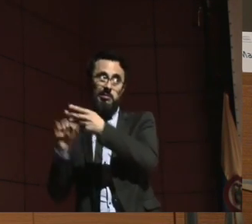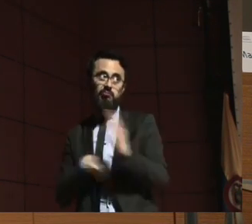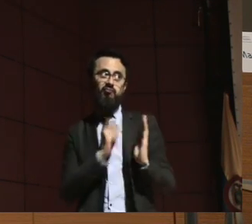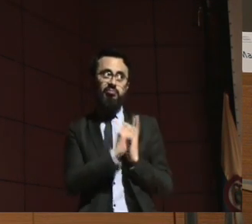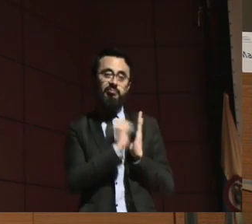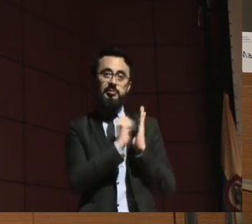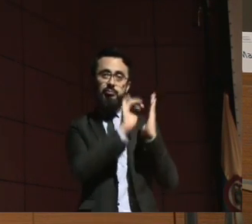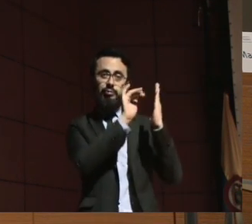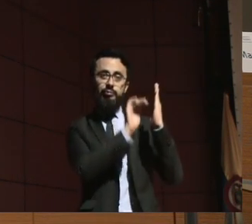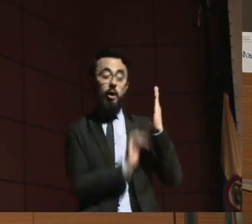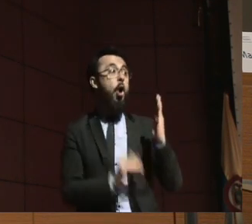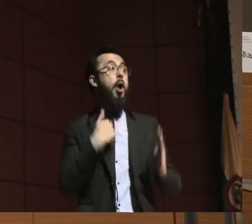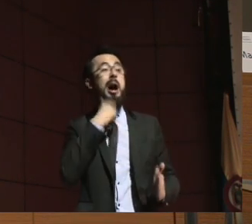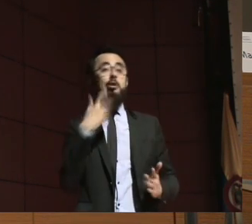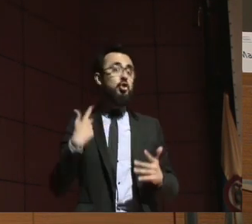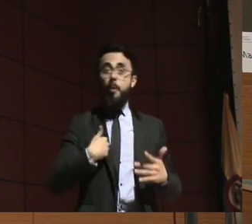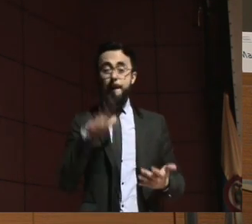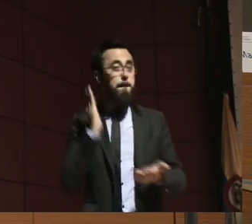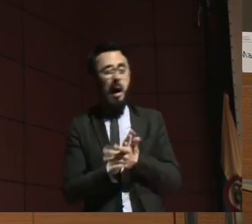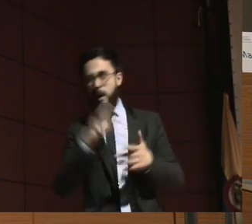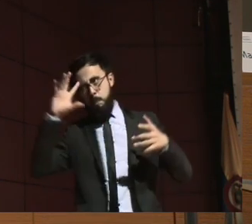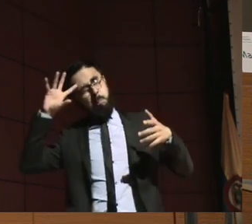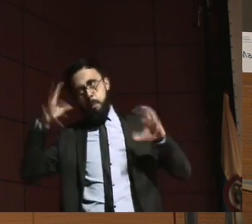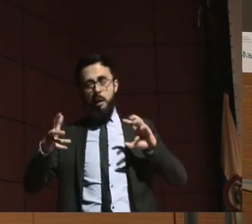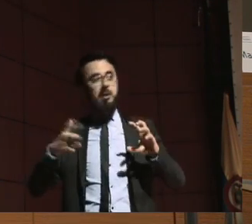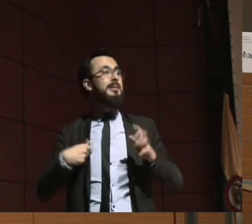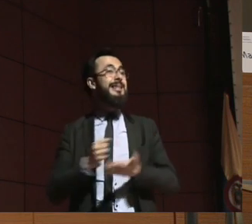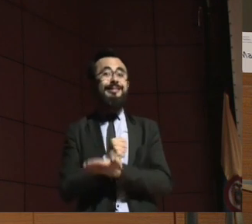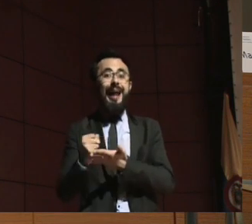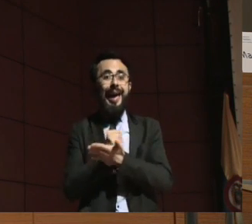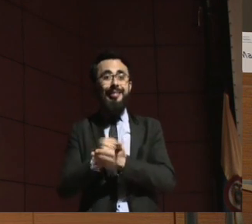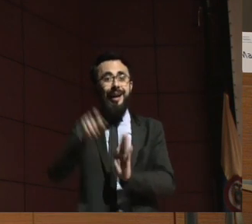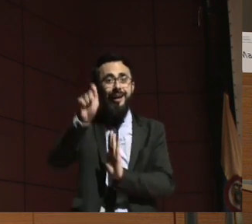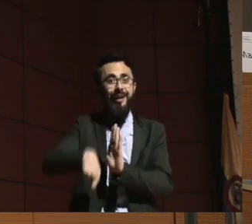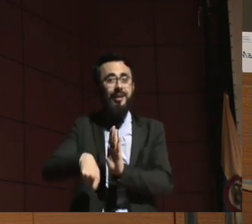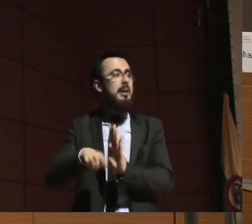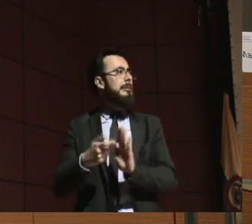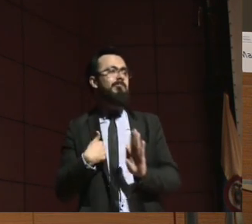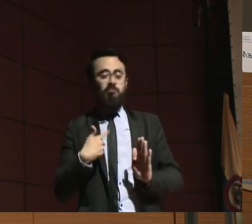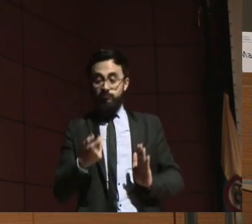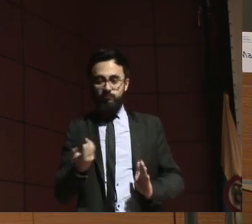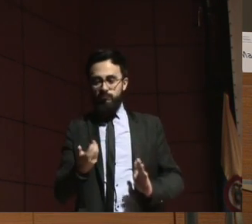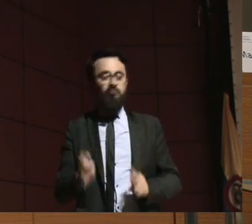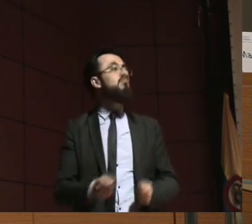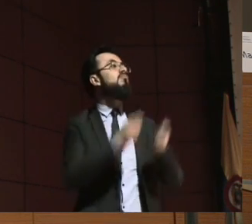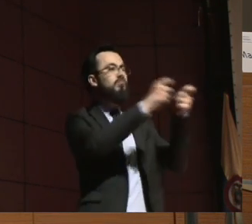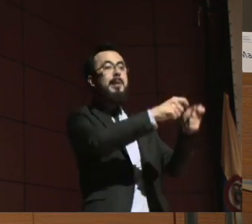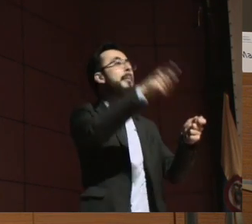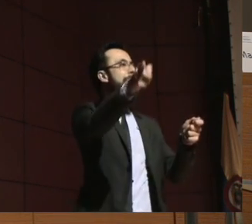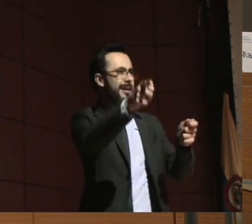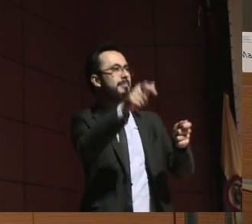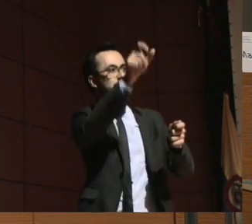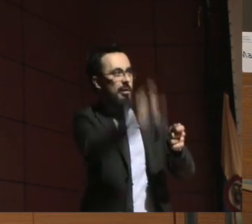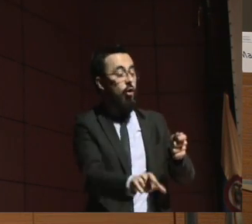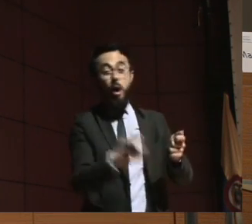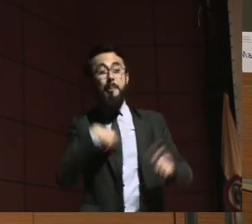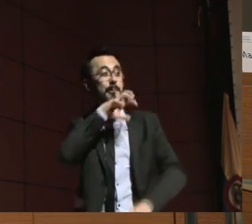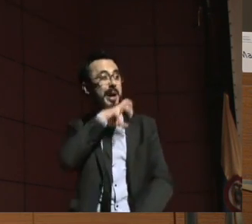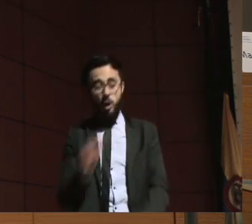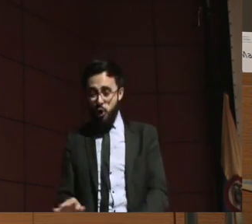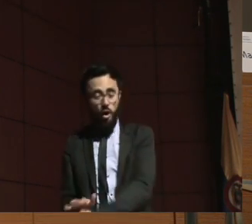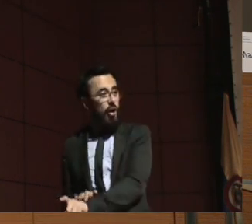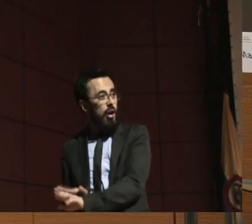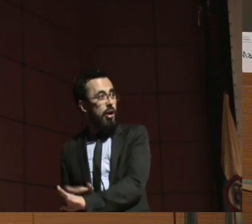entregue mis tarjetas de crédito a tal persona, que de la rienda se encargue tal persona, que tal persona se encargue del perro. Esa es una directiva anticipada,